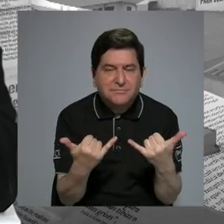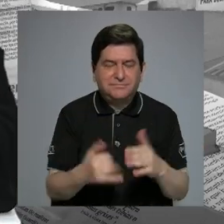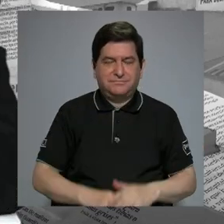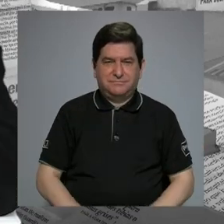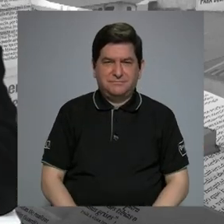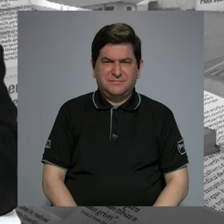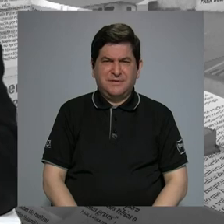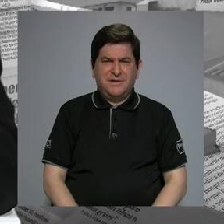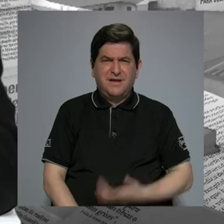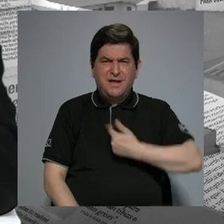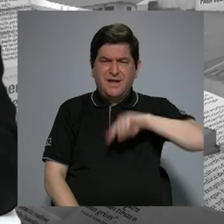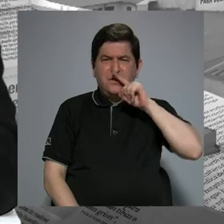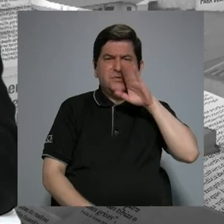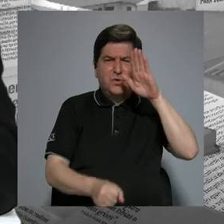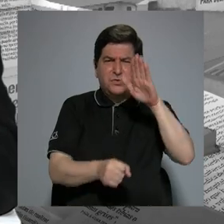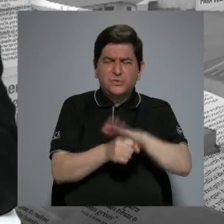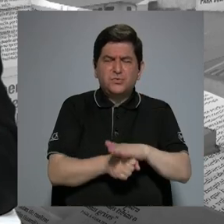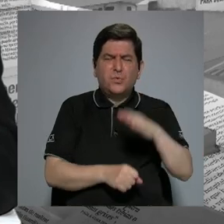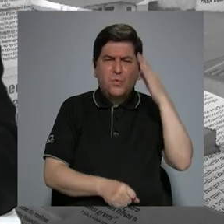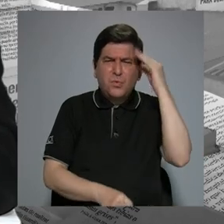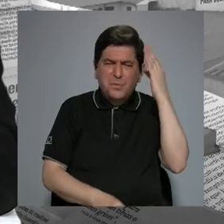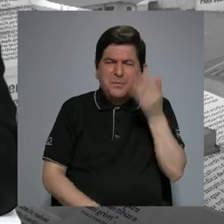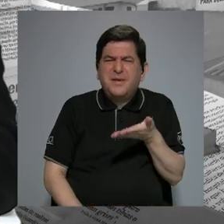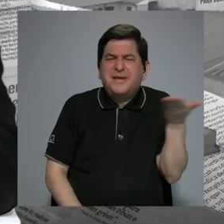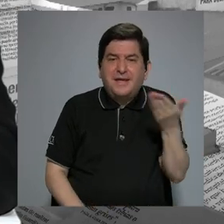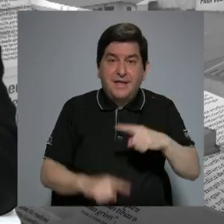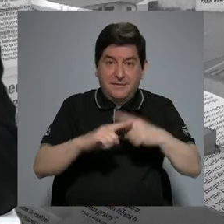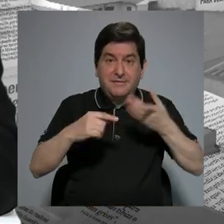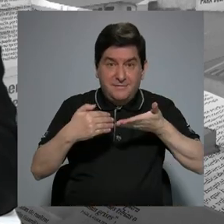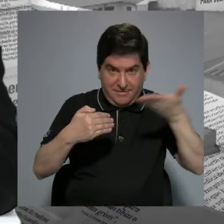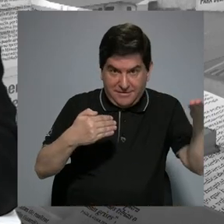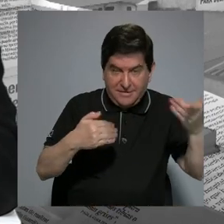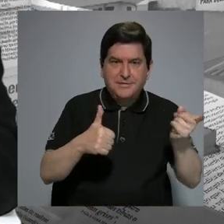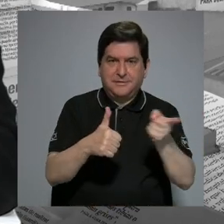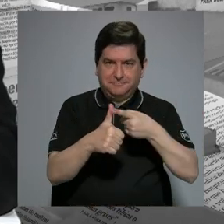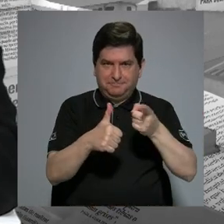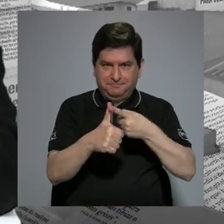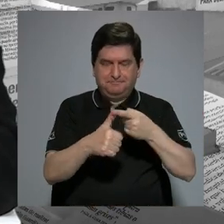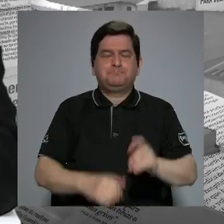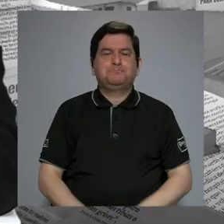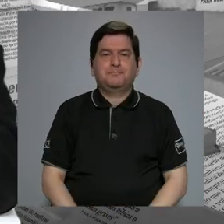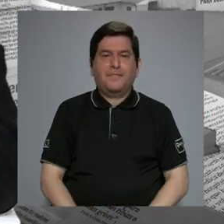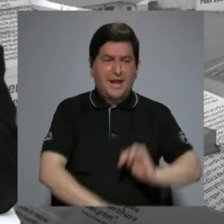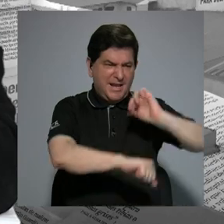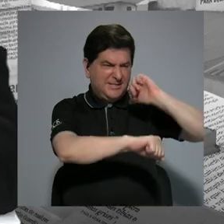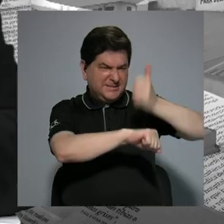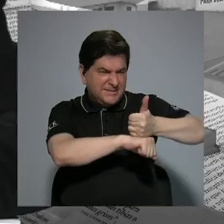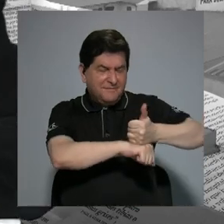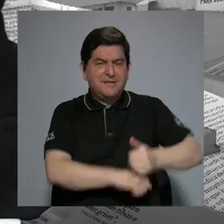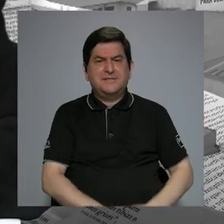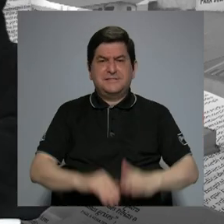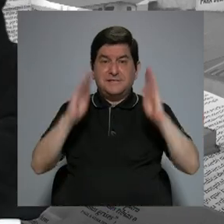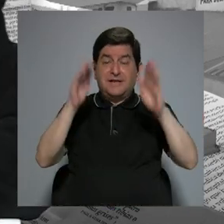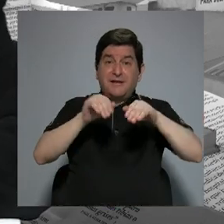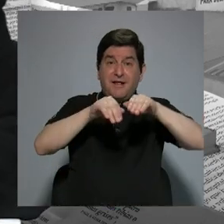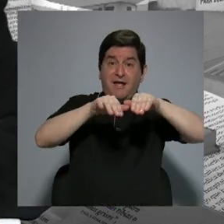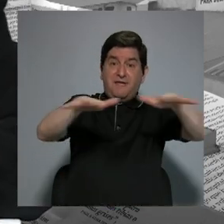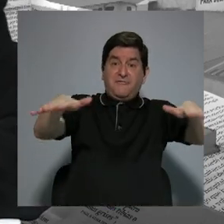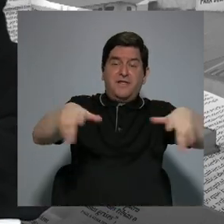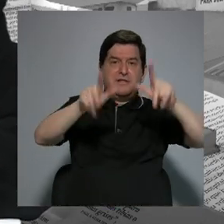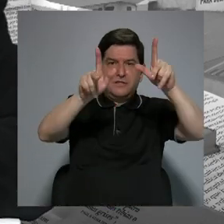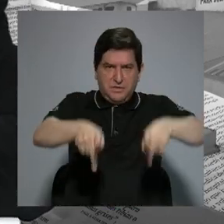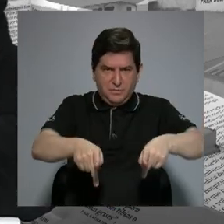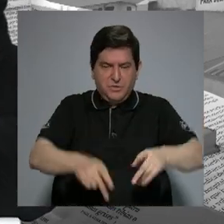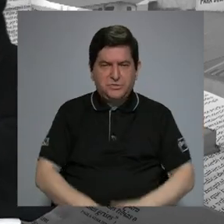qué es lo que hemos logrado con esas experiencias? Varias cosas. En primer lugar, hemos creado una gran red de